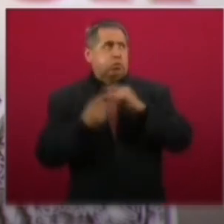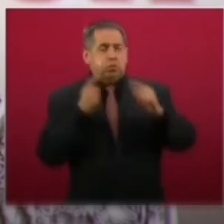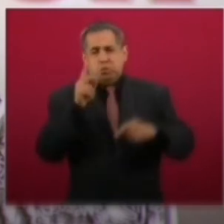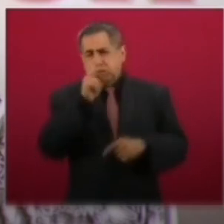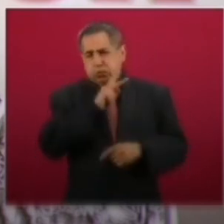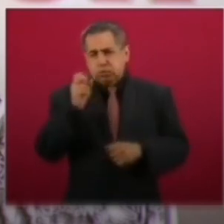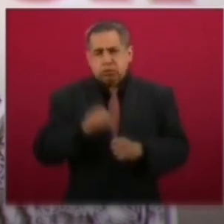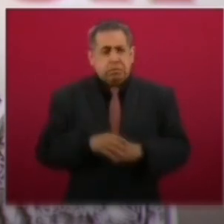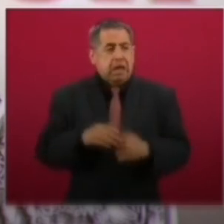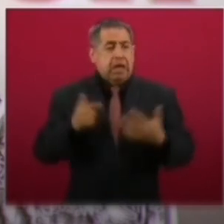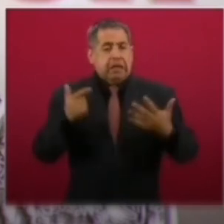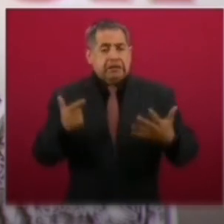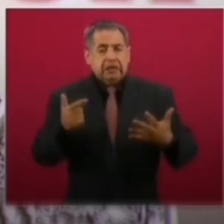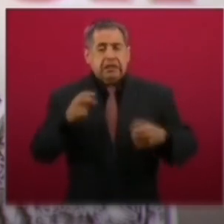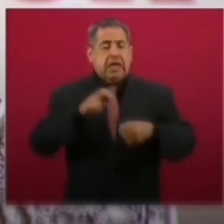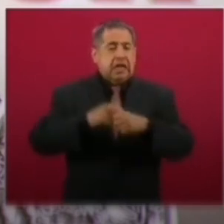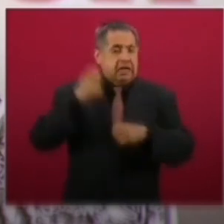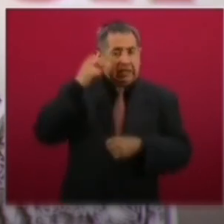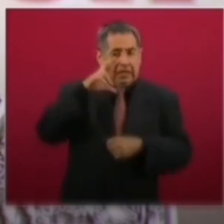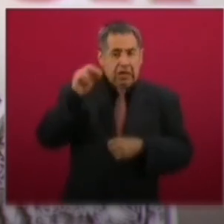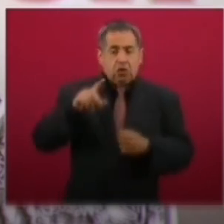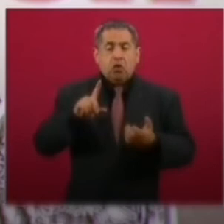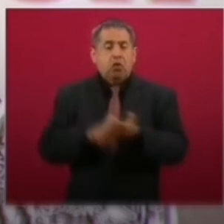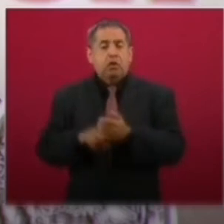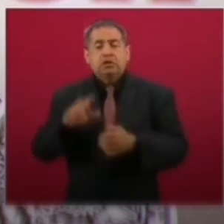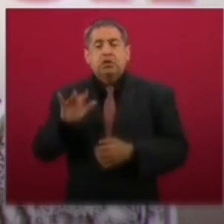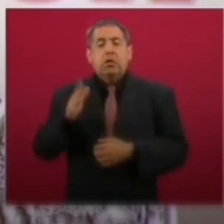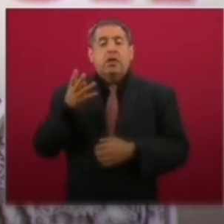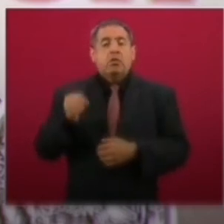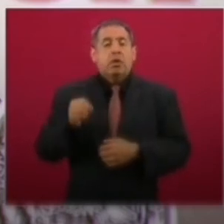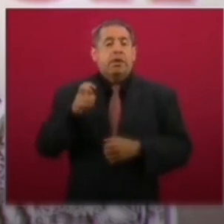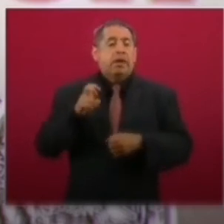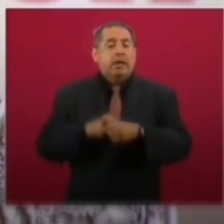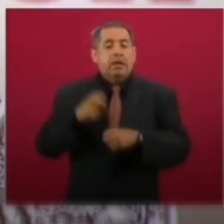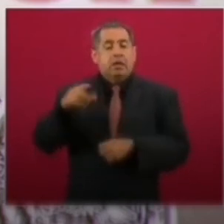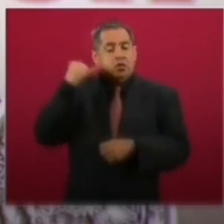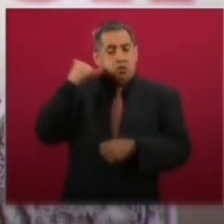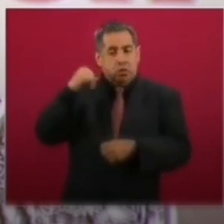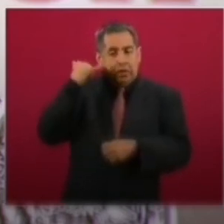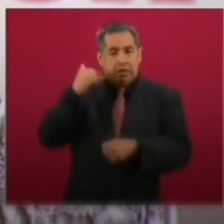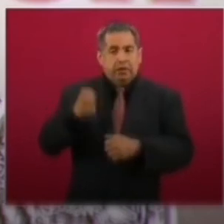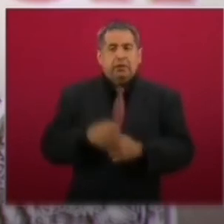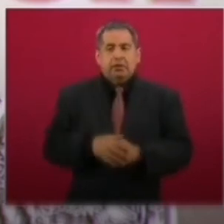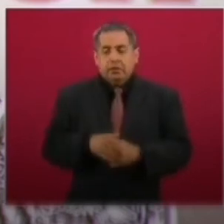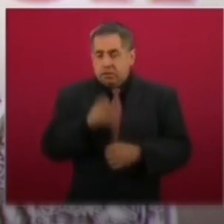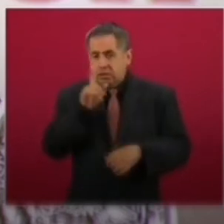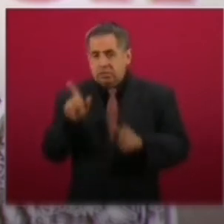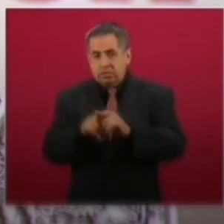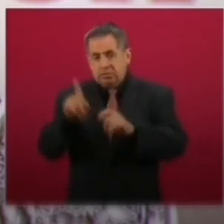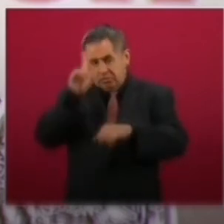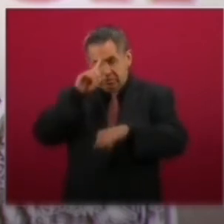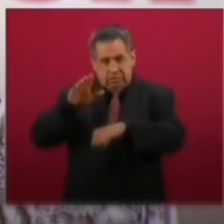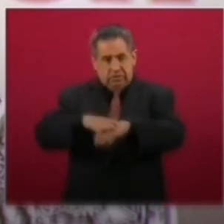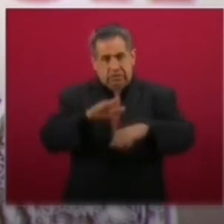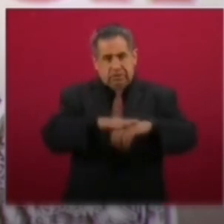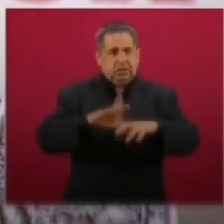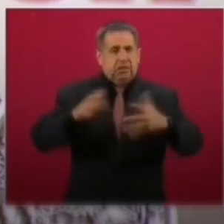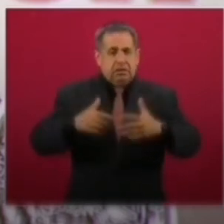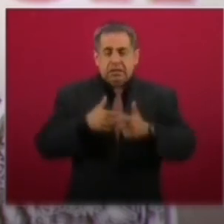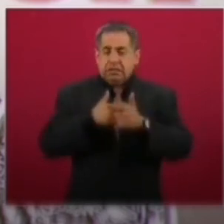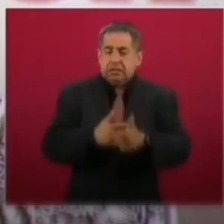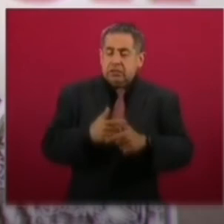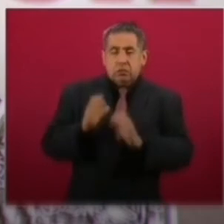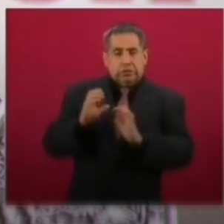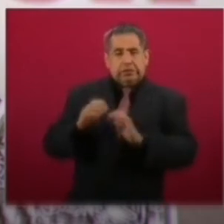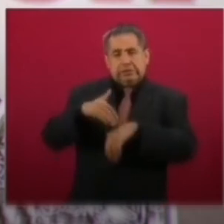estos municipios se encuentran en Quintana Roo y 59 de ellos se encuentran en Yucatán. Exhortamos a toda la población a seguir